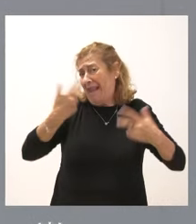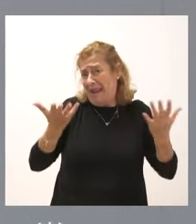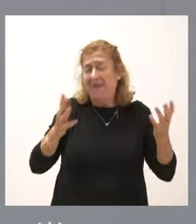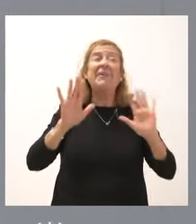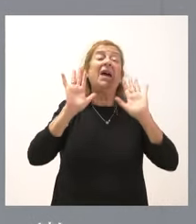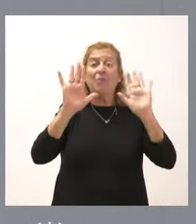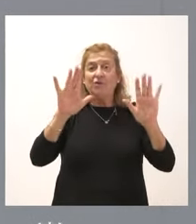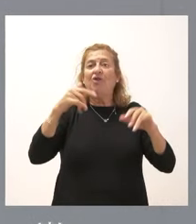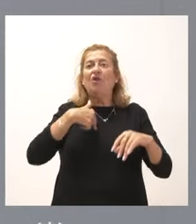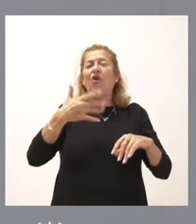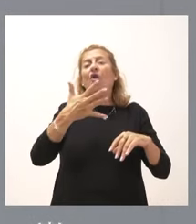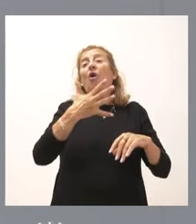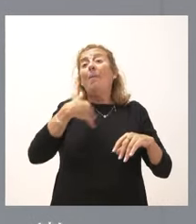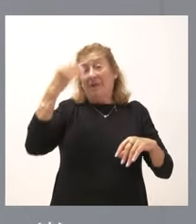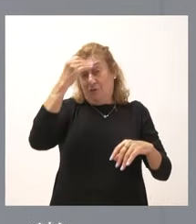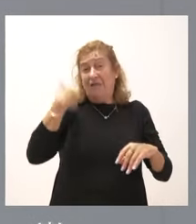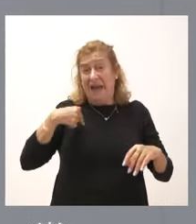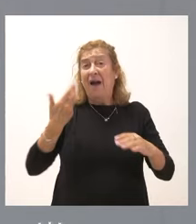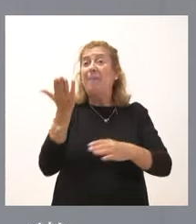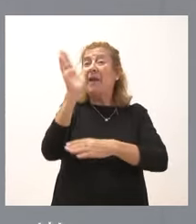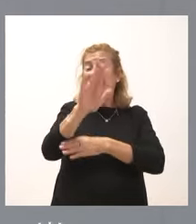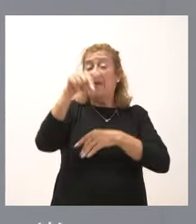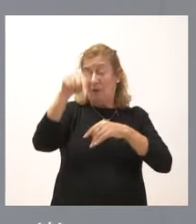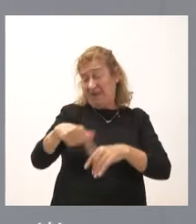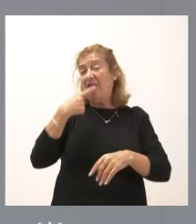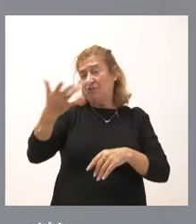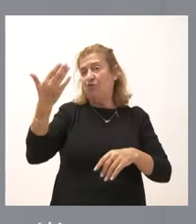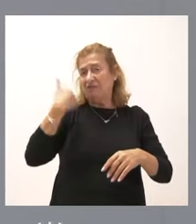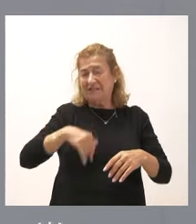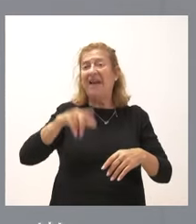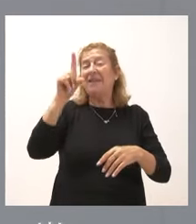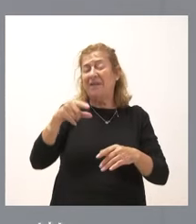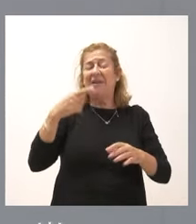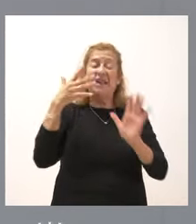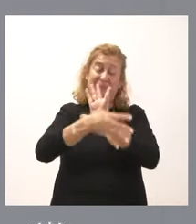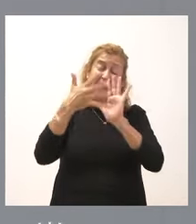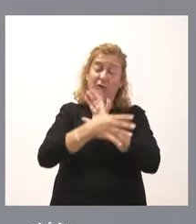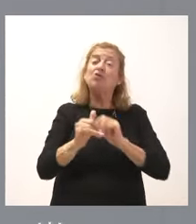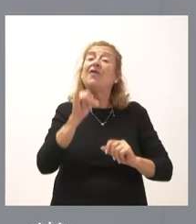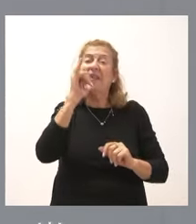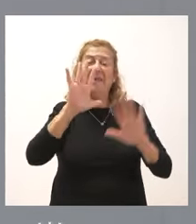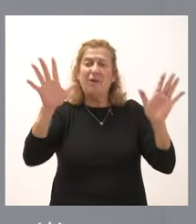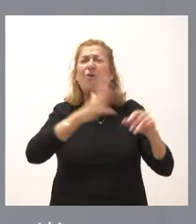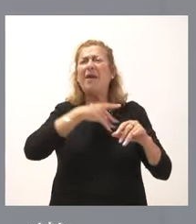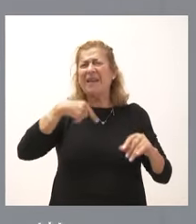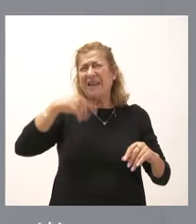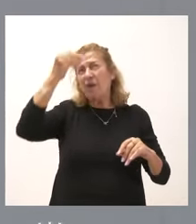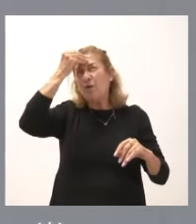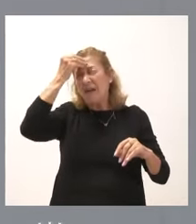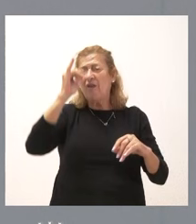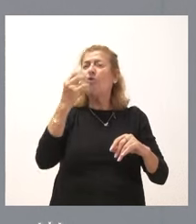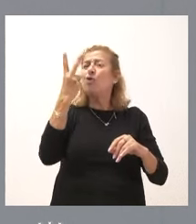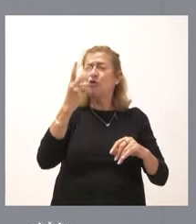yo creo que fue planteado ya, está en sede parlamentaria y, además, fue explicado suficientemente. Pero creo recordar que tiene dos objetivos